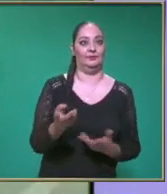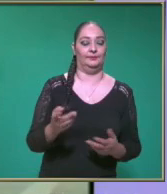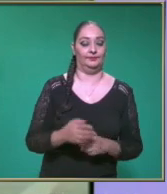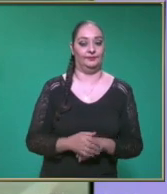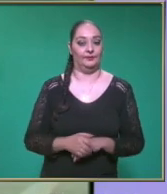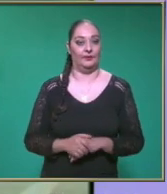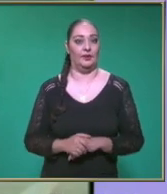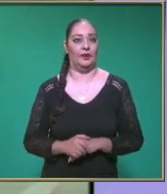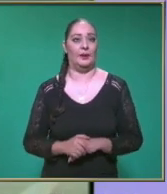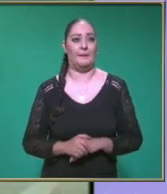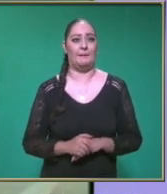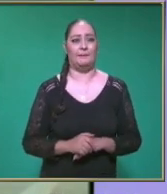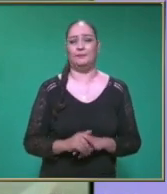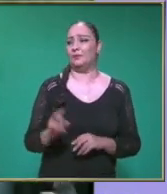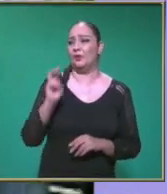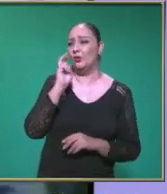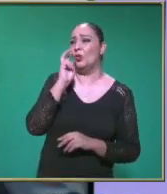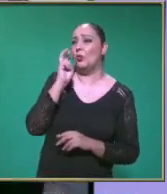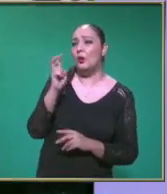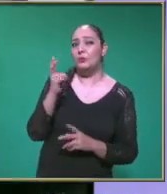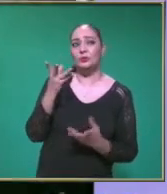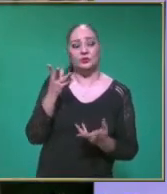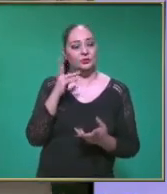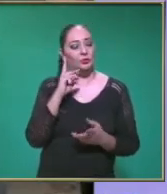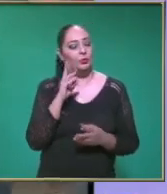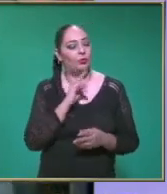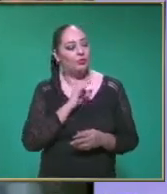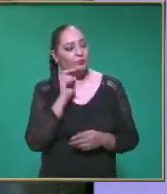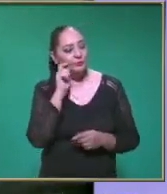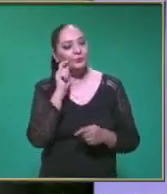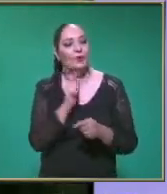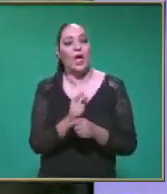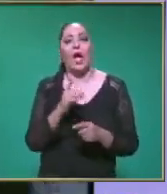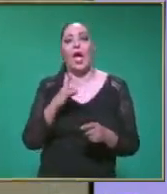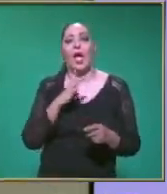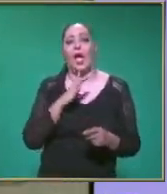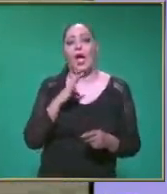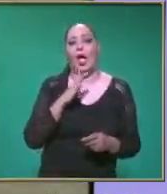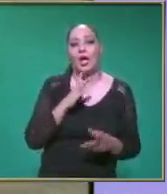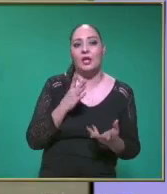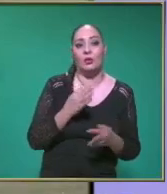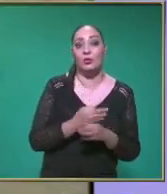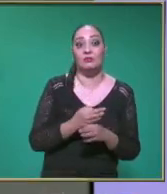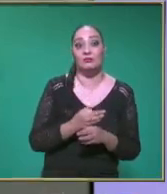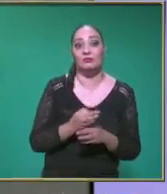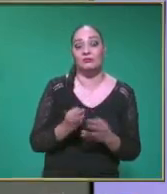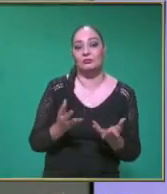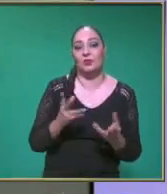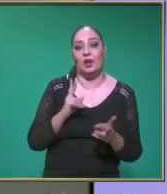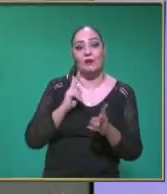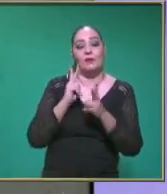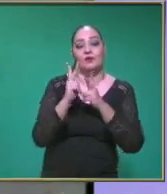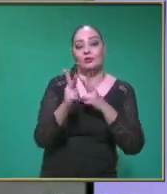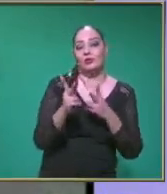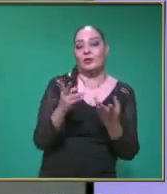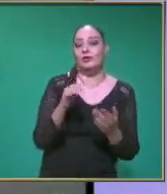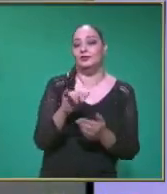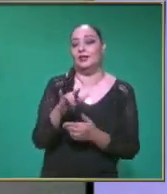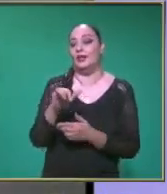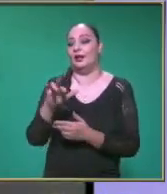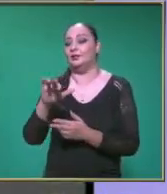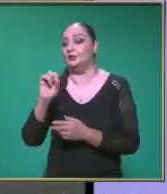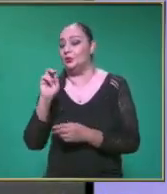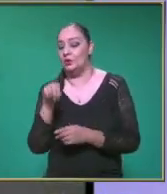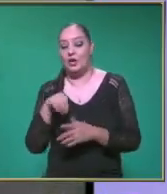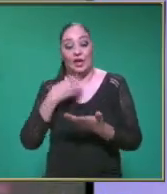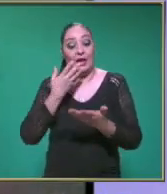Al observar Nuestro entorno Podemos darnos Cuenta De que el movimiento La velocidad La aceleración Y la caída